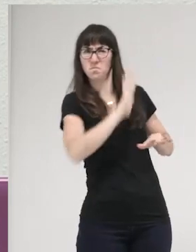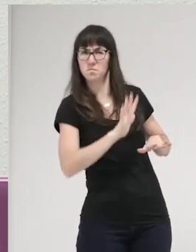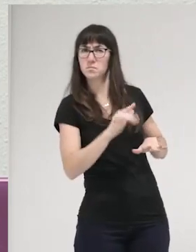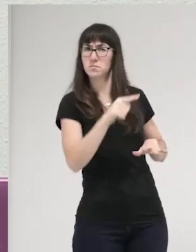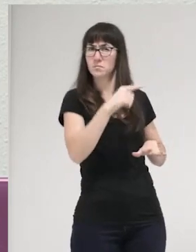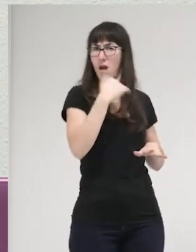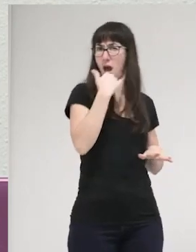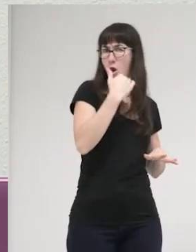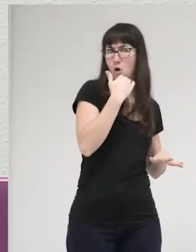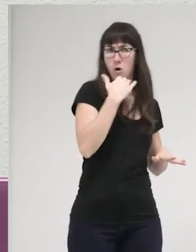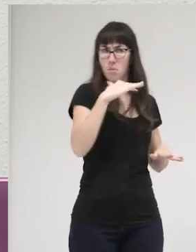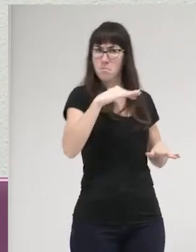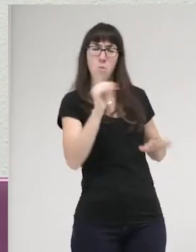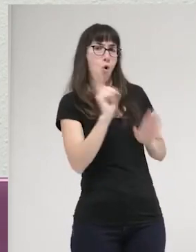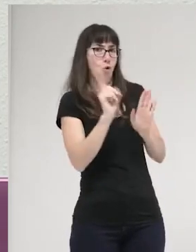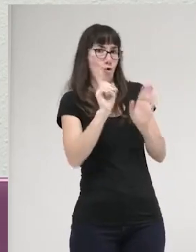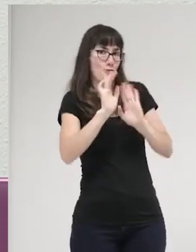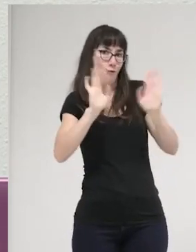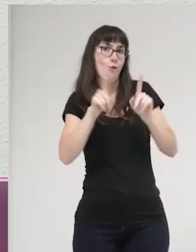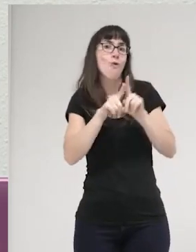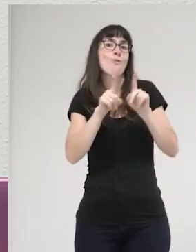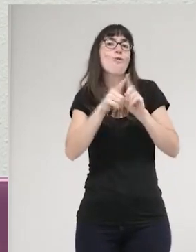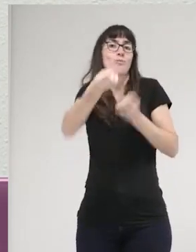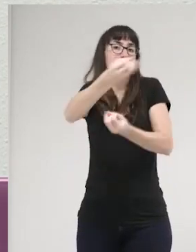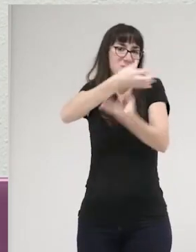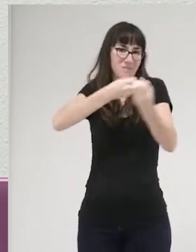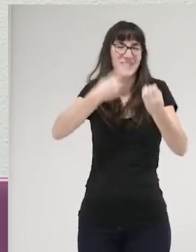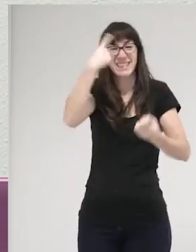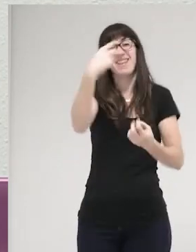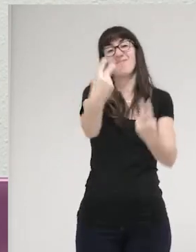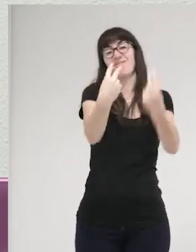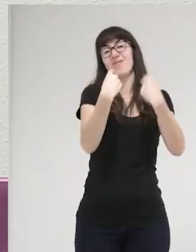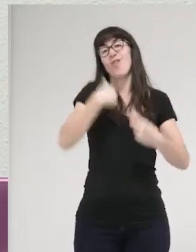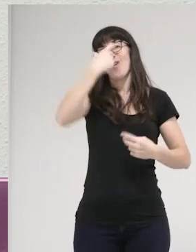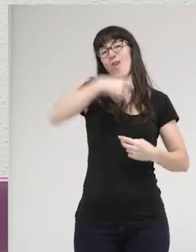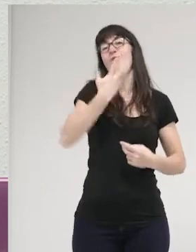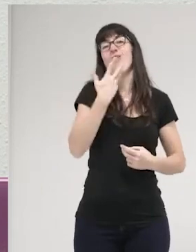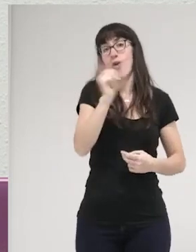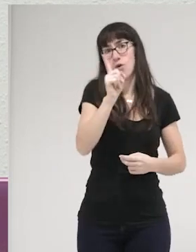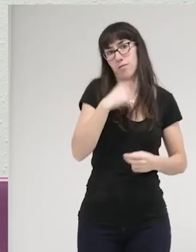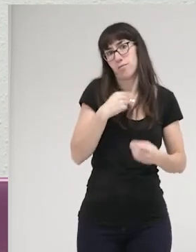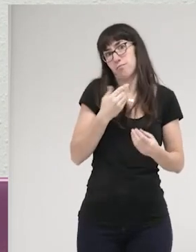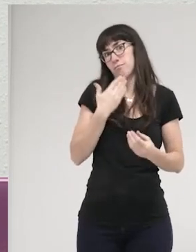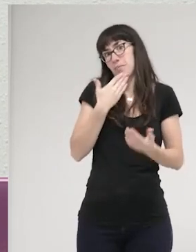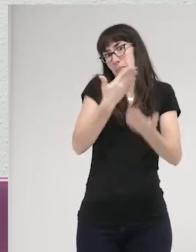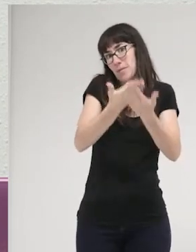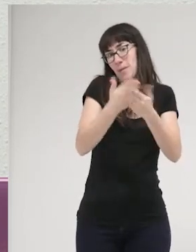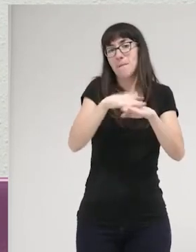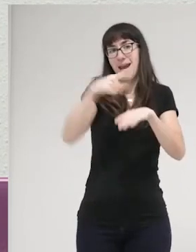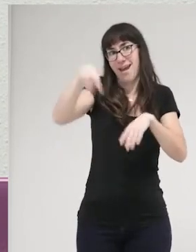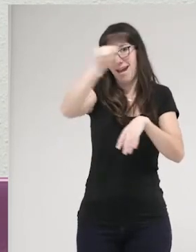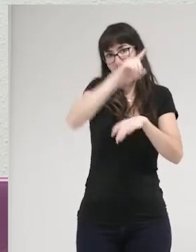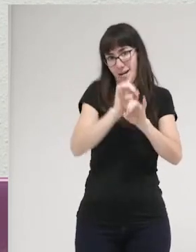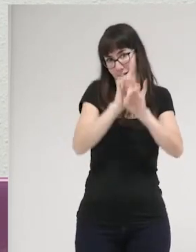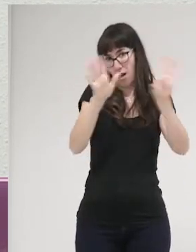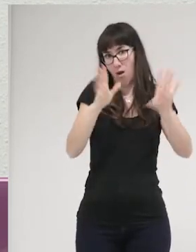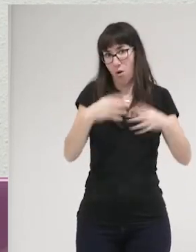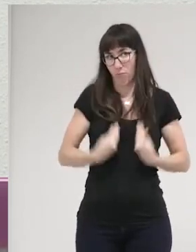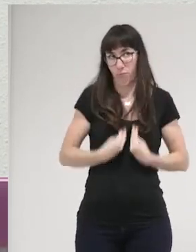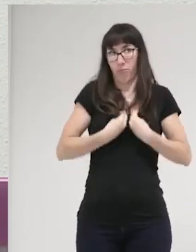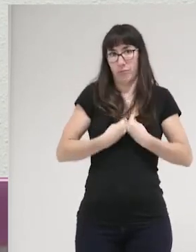algo. Vamos a intentarlo. Ya sé que no me conocéis, pero yo os lo pido así de entrada para que quede